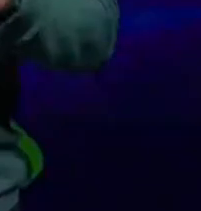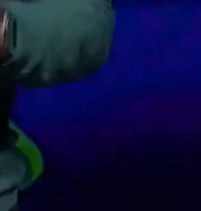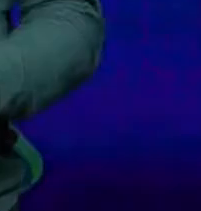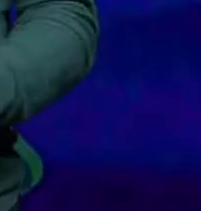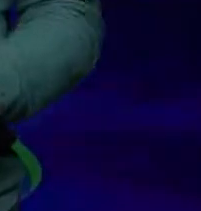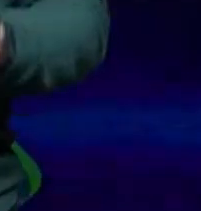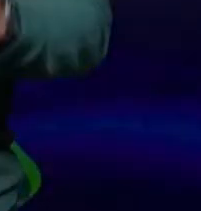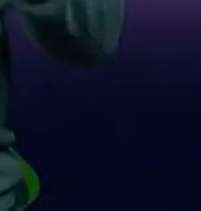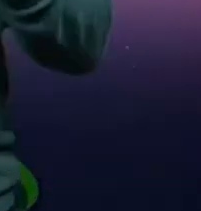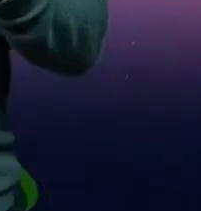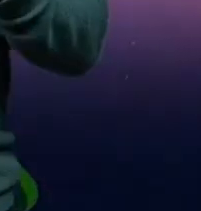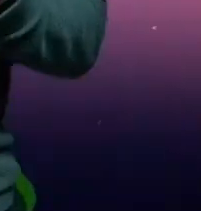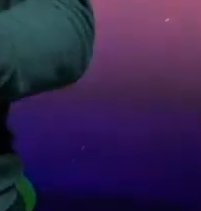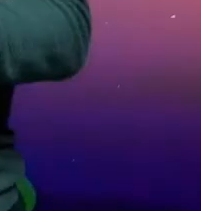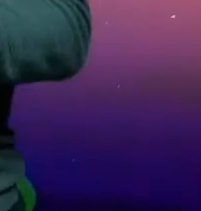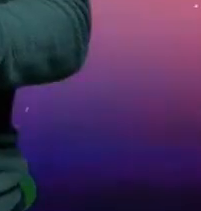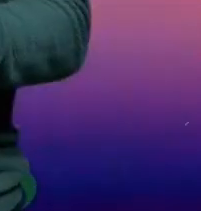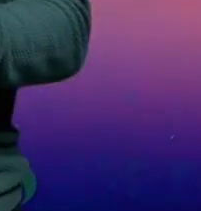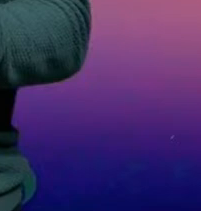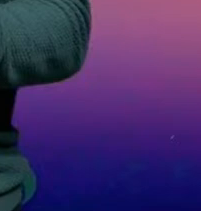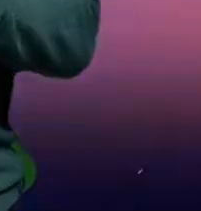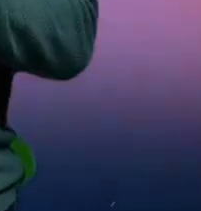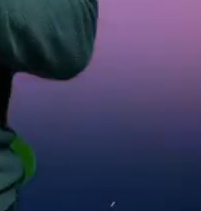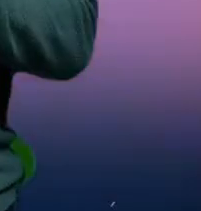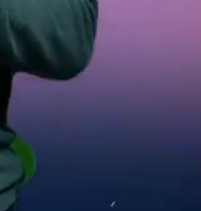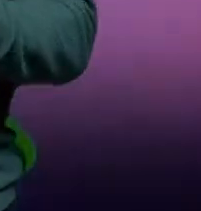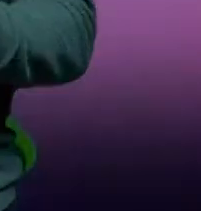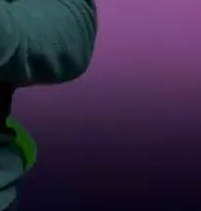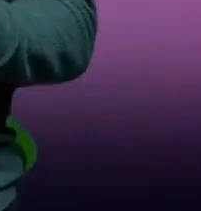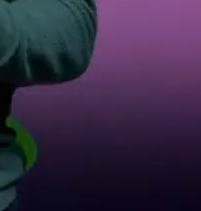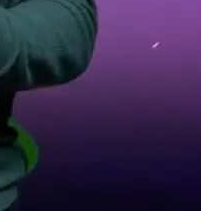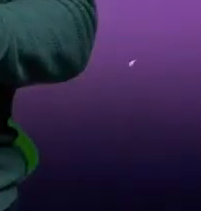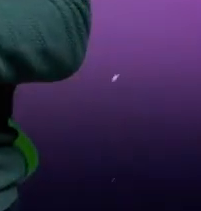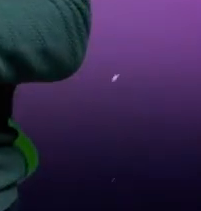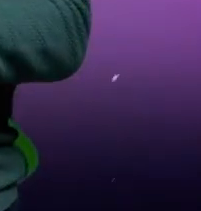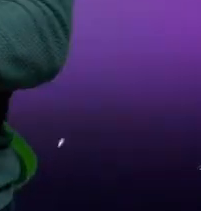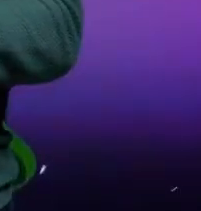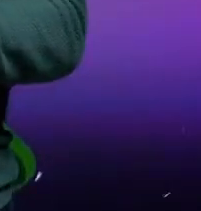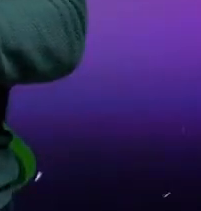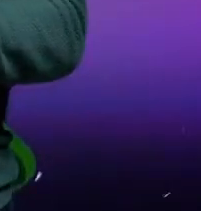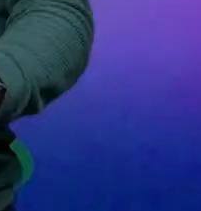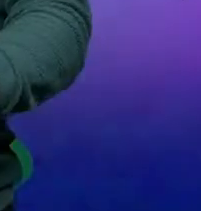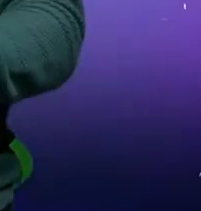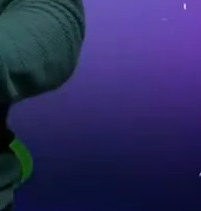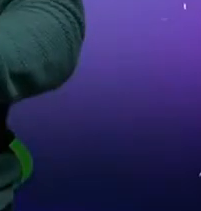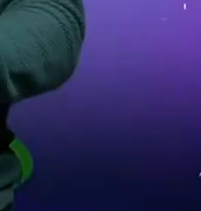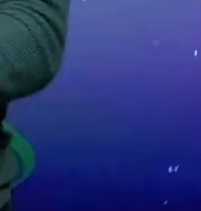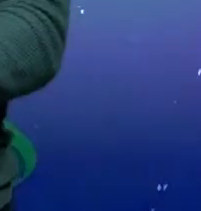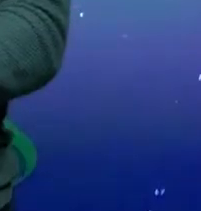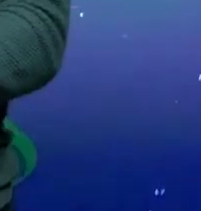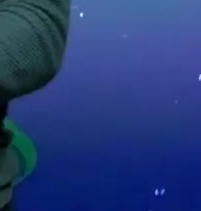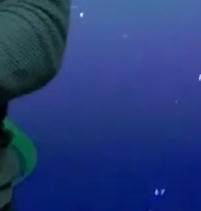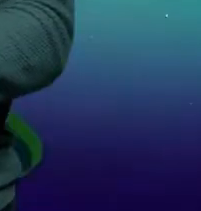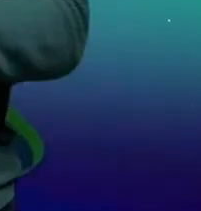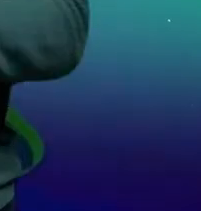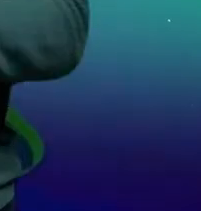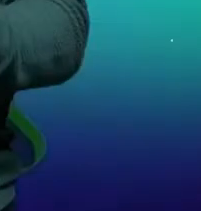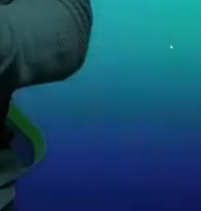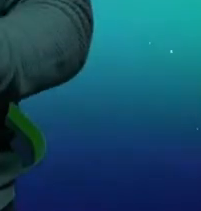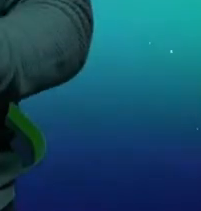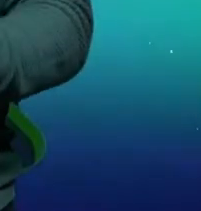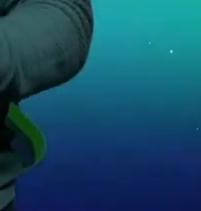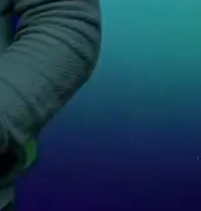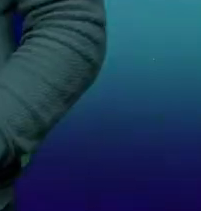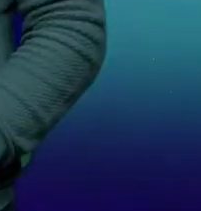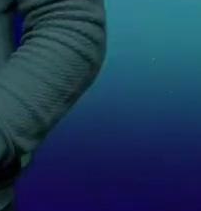MX Plus es una plataforma digital en donde podrás acceder a contenidos gratuitos de los medios públicos. Forma